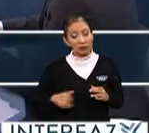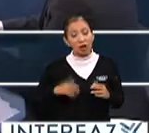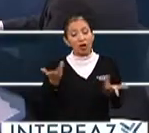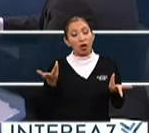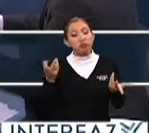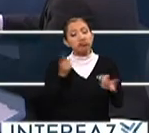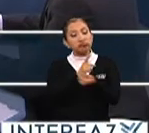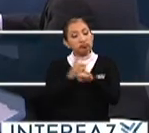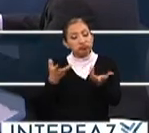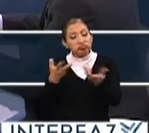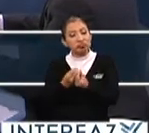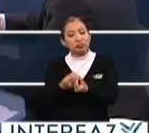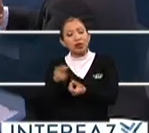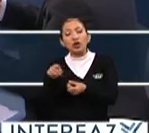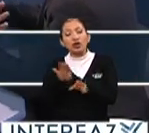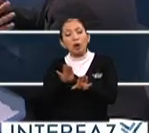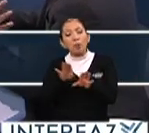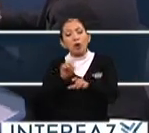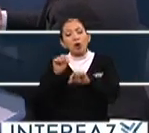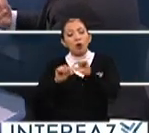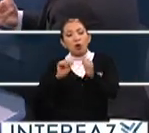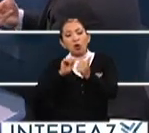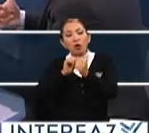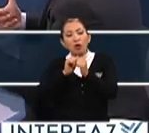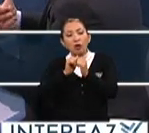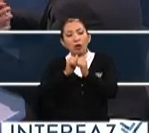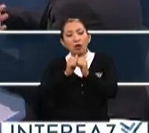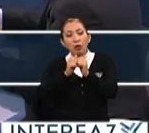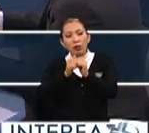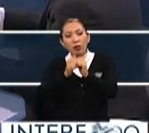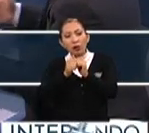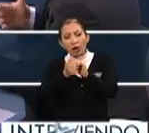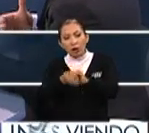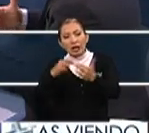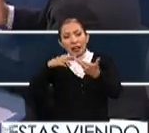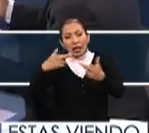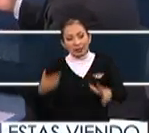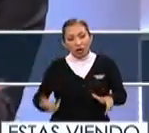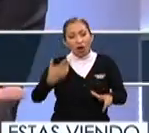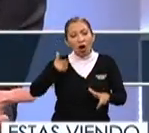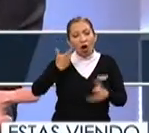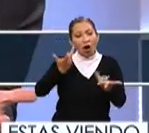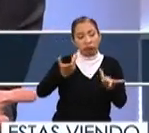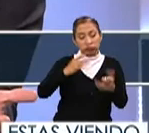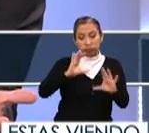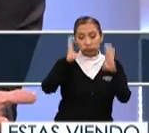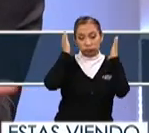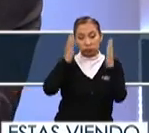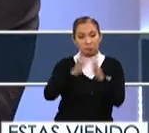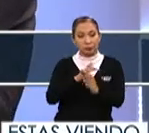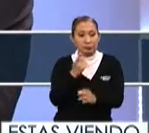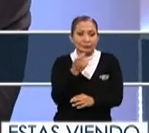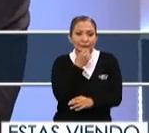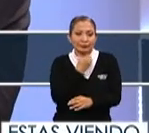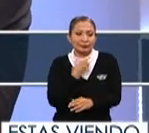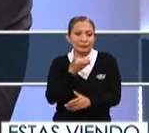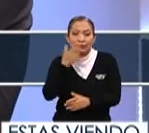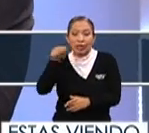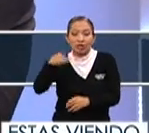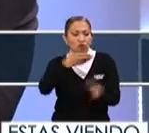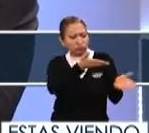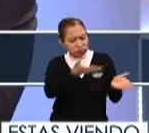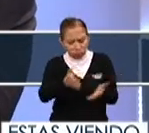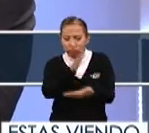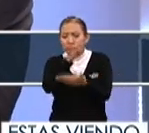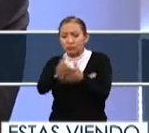convivio ¿Cómo se fue descifrando esta relación que de la noche a la mañana pues se dio? ¿Por qué? Porque ellos fueron los que